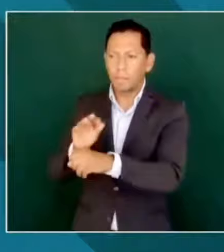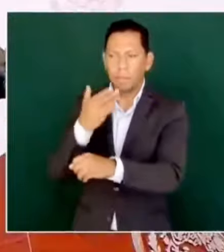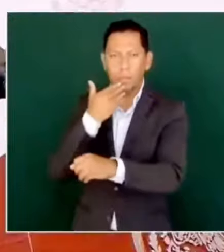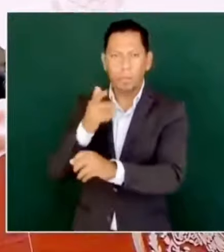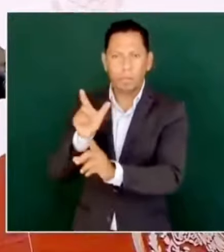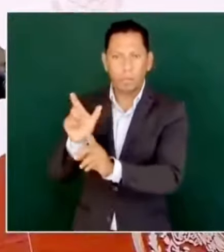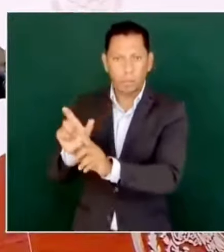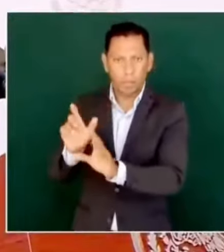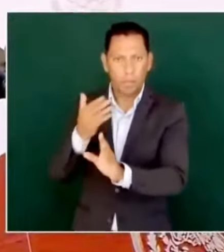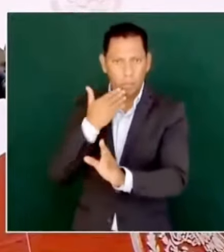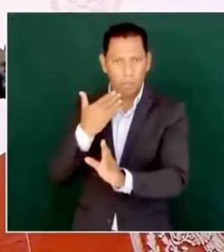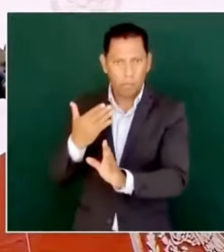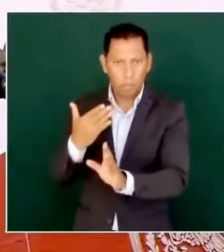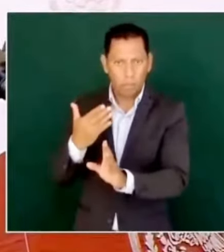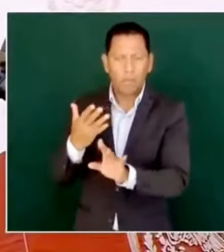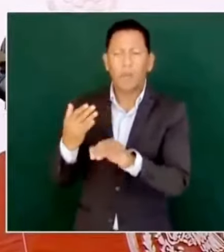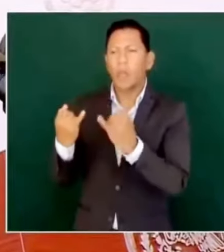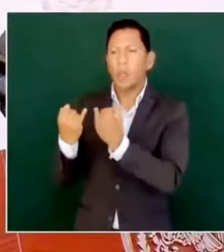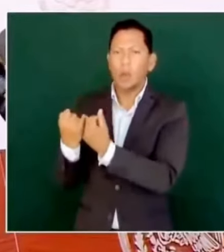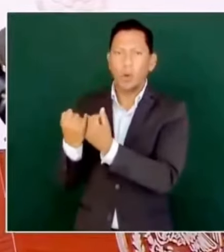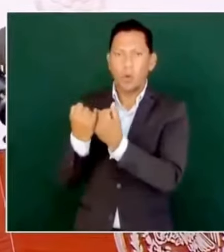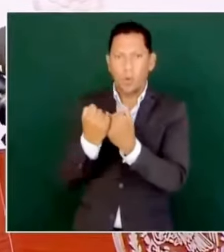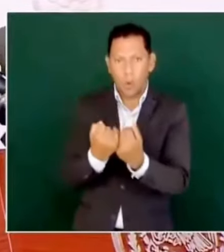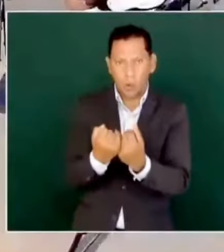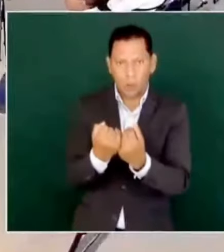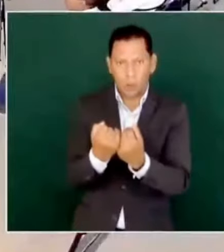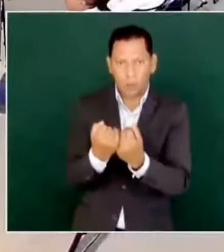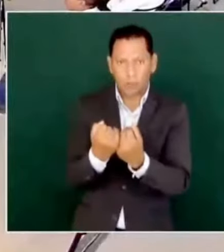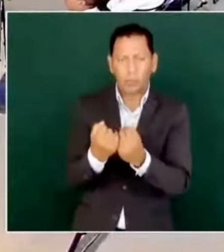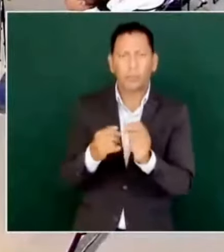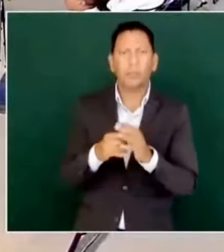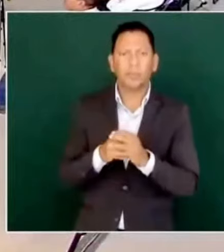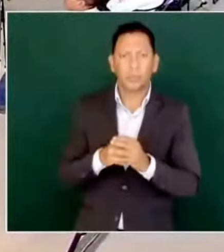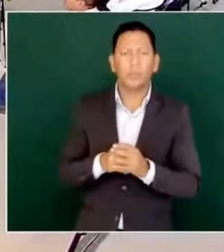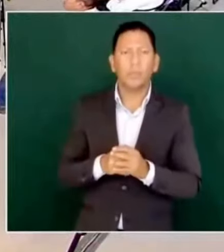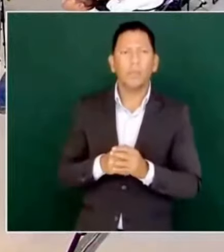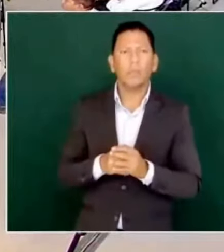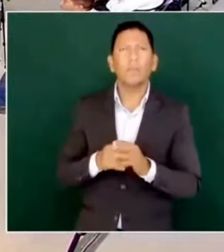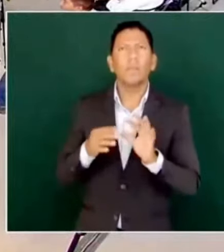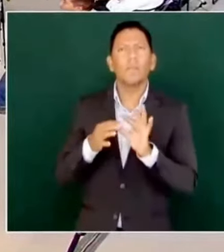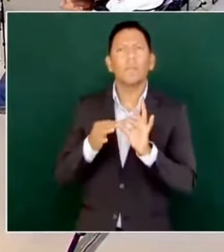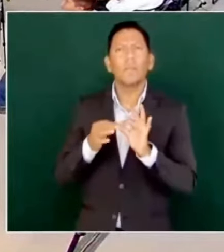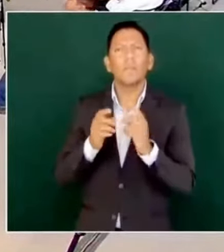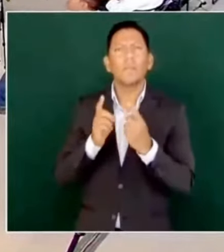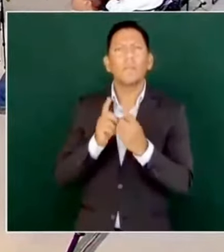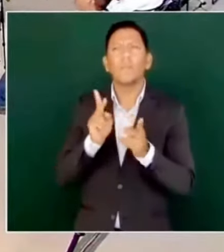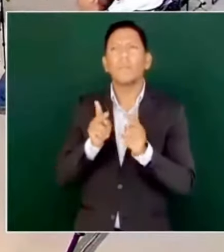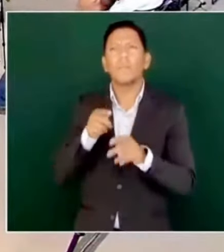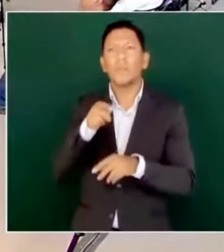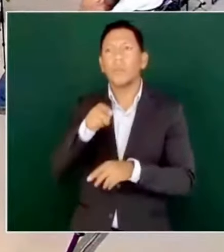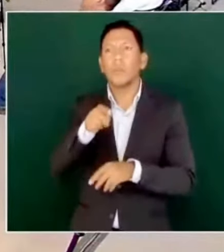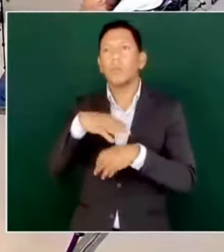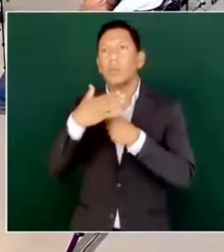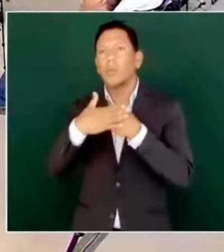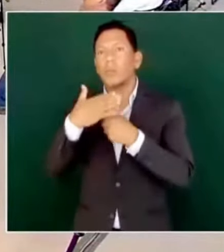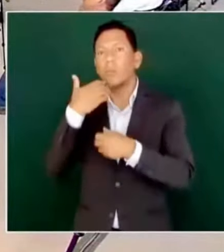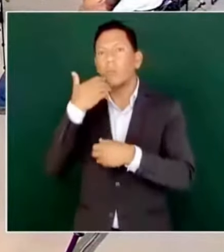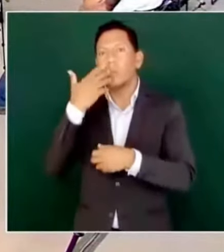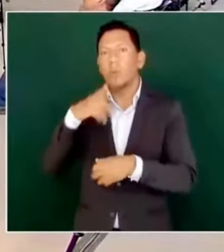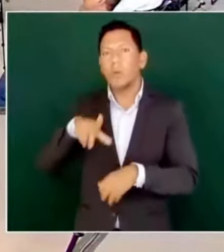se está haciendo lo mismo, se está hablando con candidatos a gobernadores,